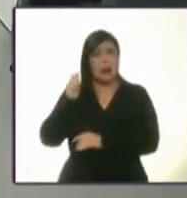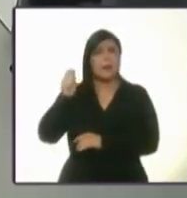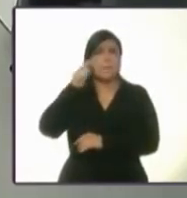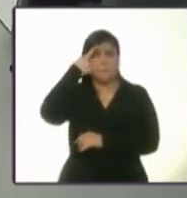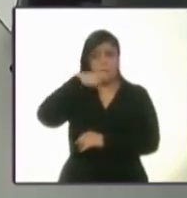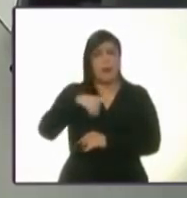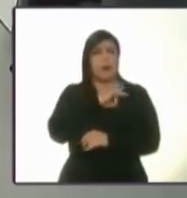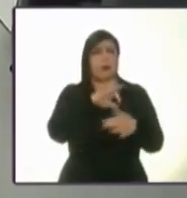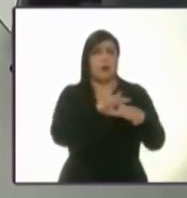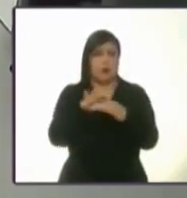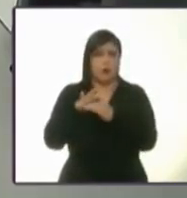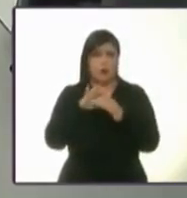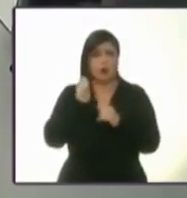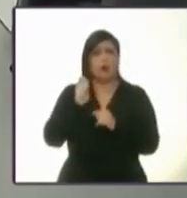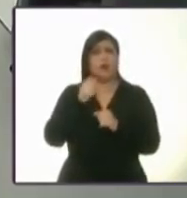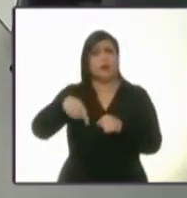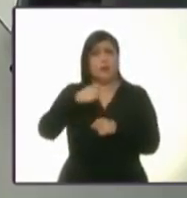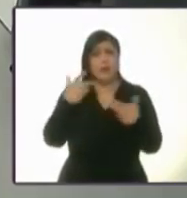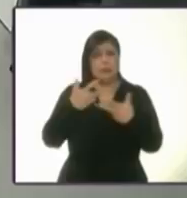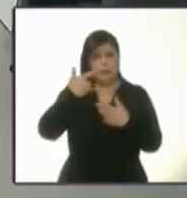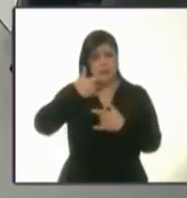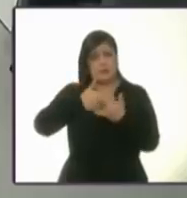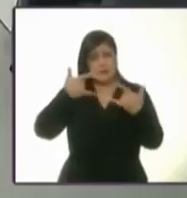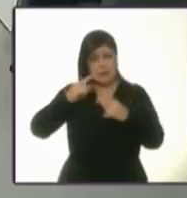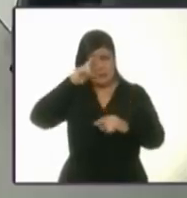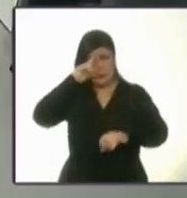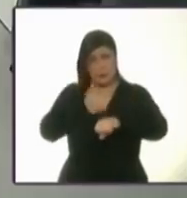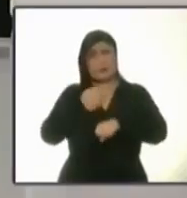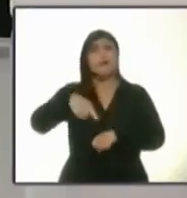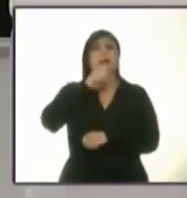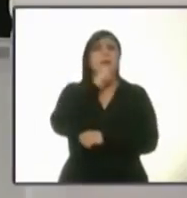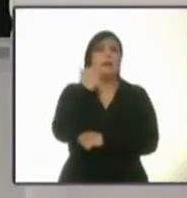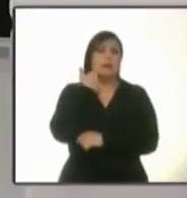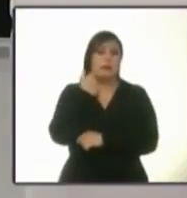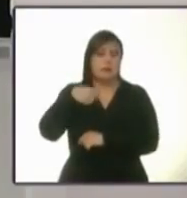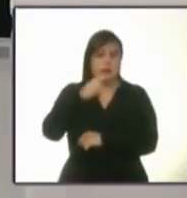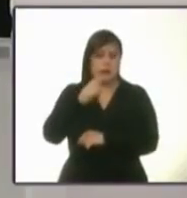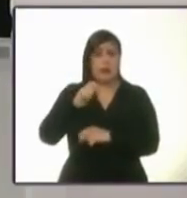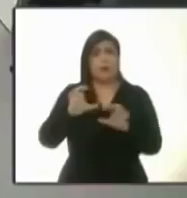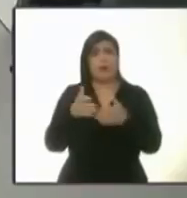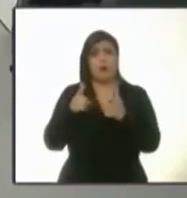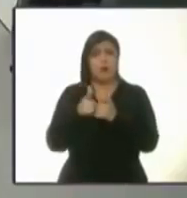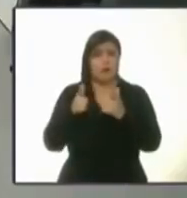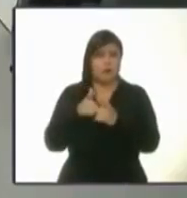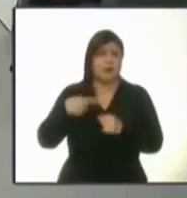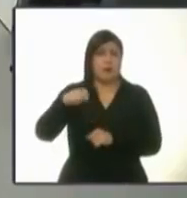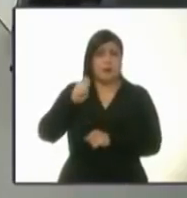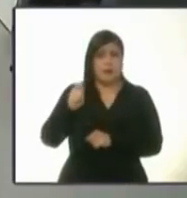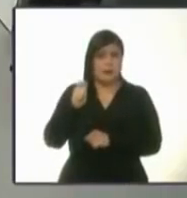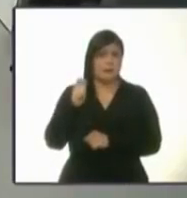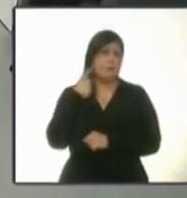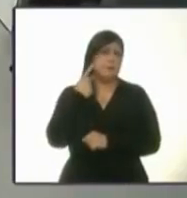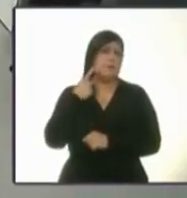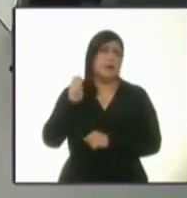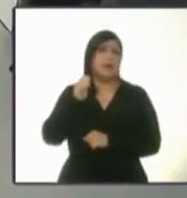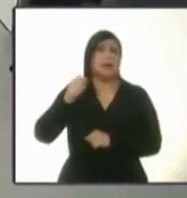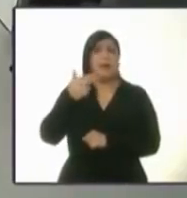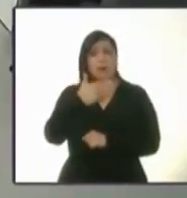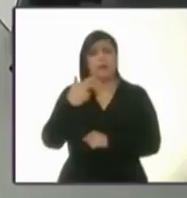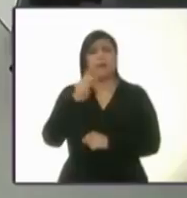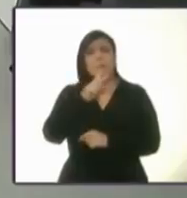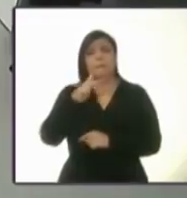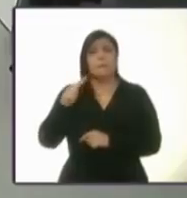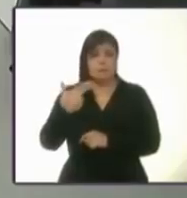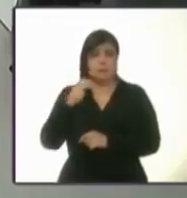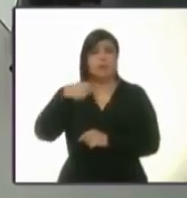Haremos Historia, y a Marco Rascón, del Partido Humanista. Bienvenidos también Miquel Arriola, del Partido Revolucionario Institucional,